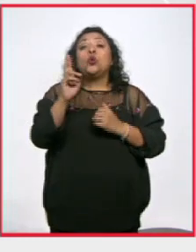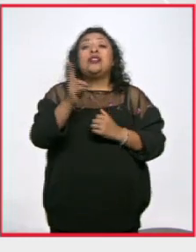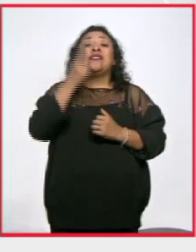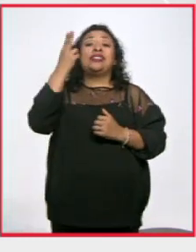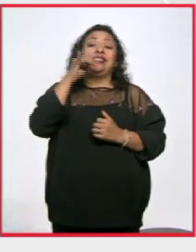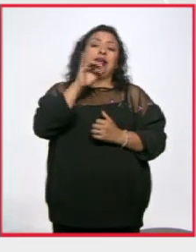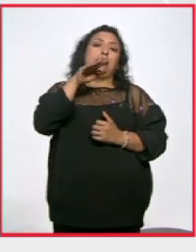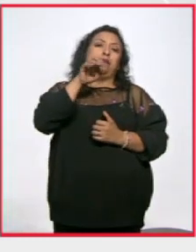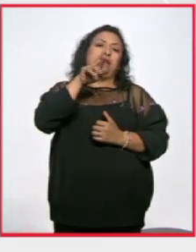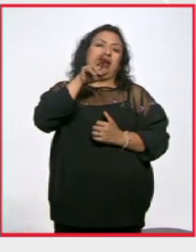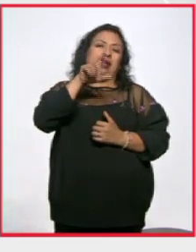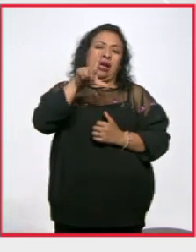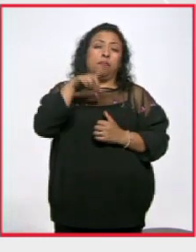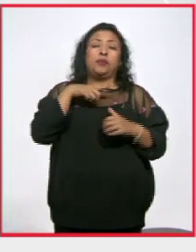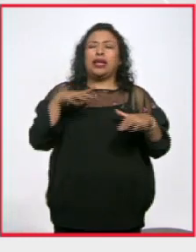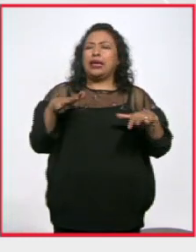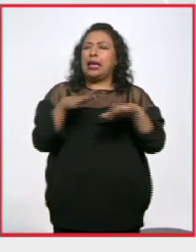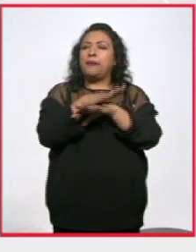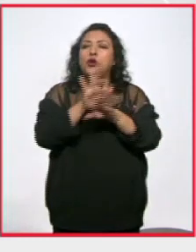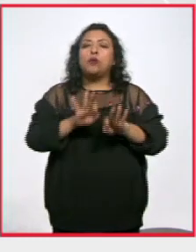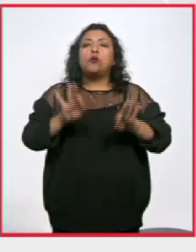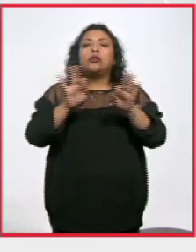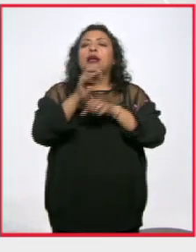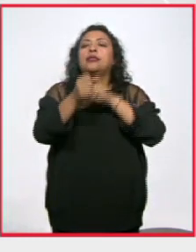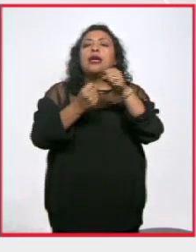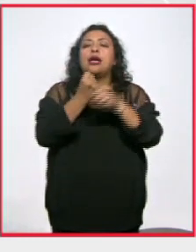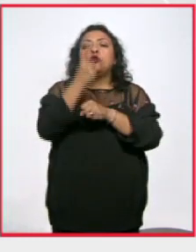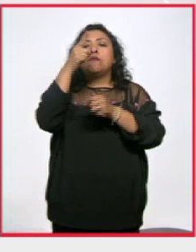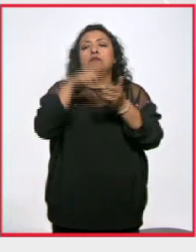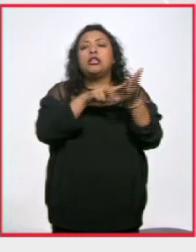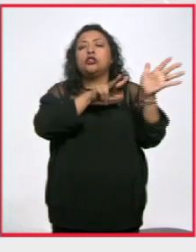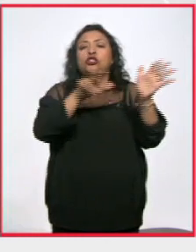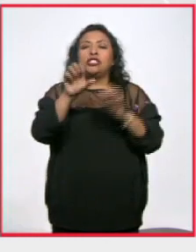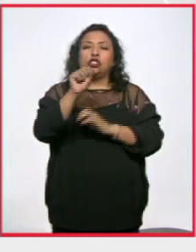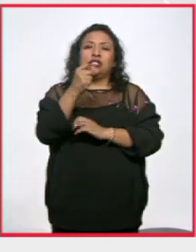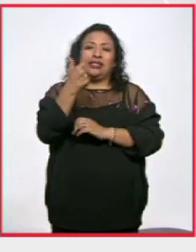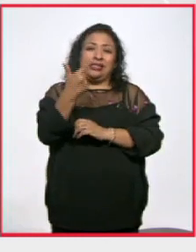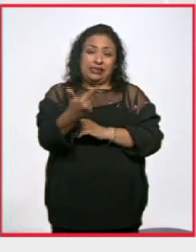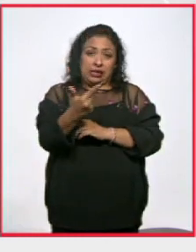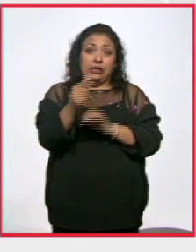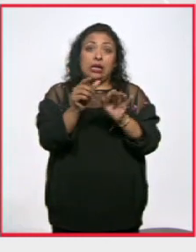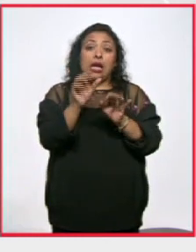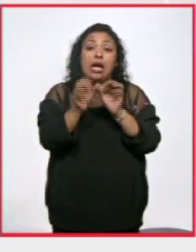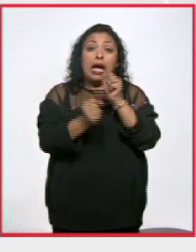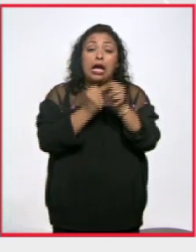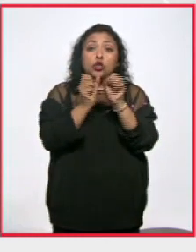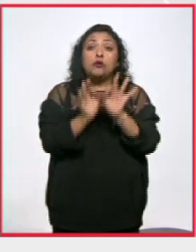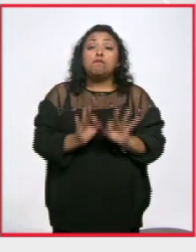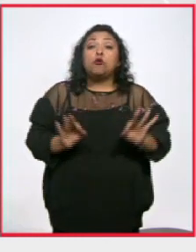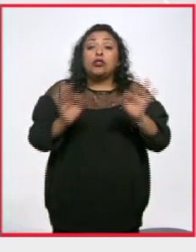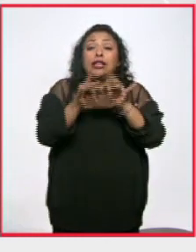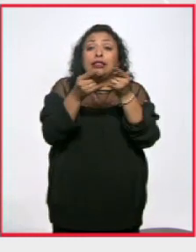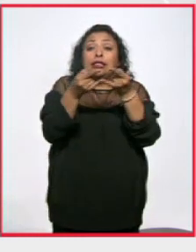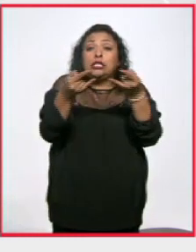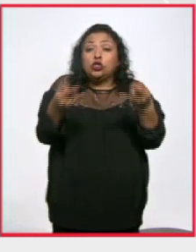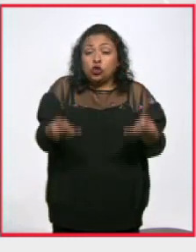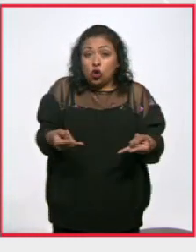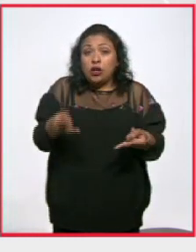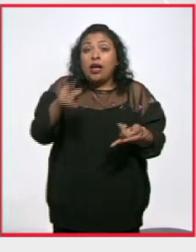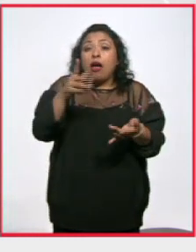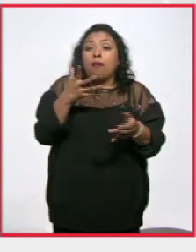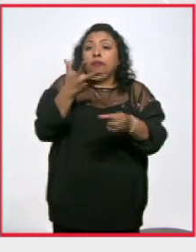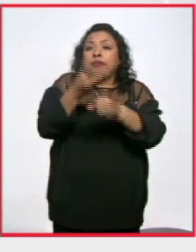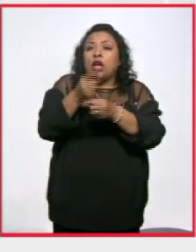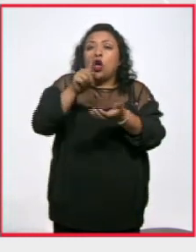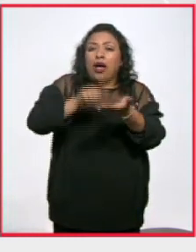imperial el gran cambio sin embargo se dio en 1867 año bisagra de nuestra historia es cuando se restaura la